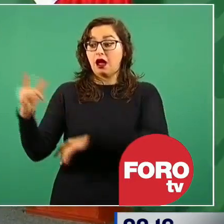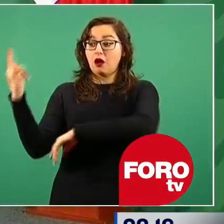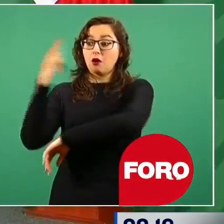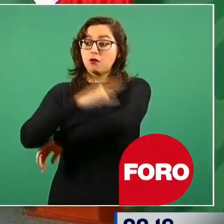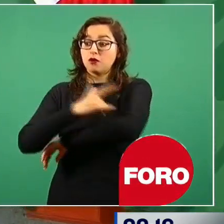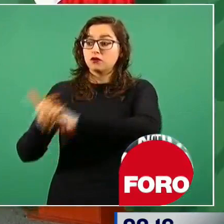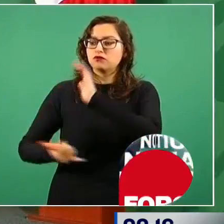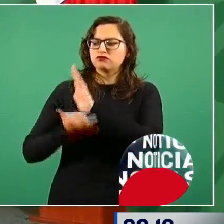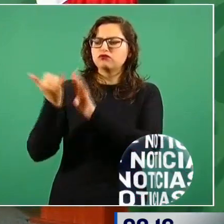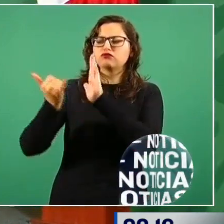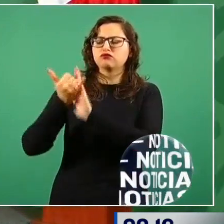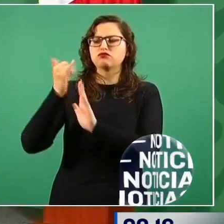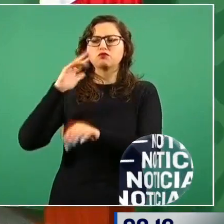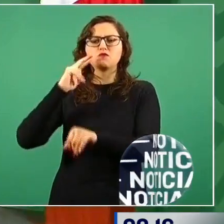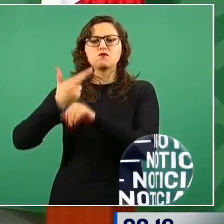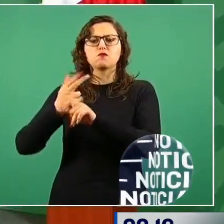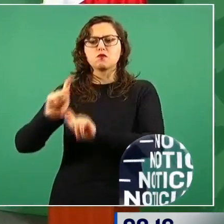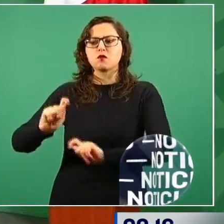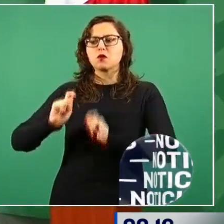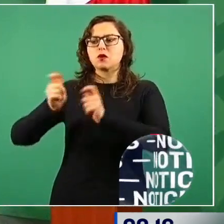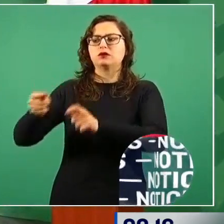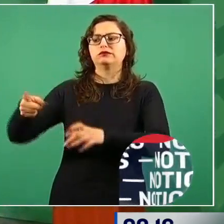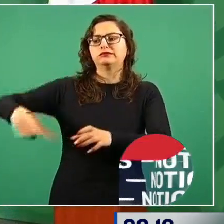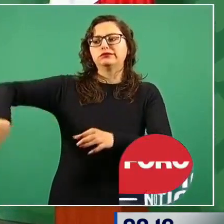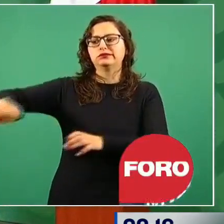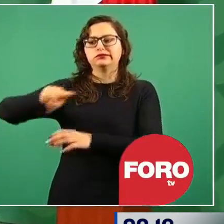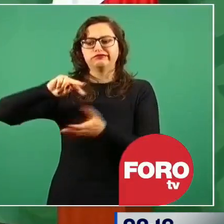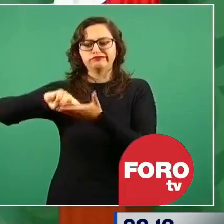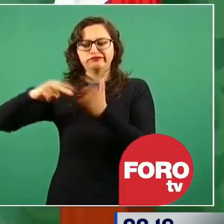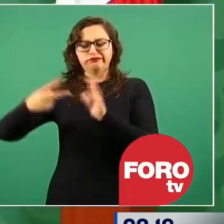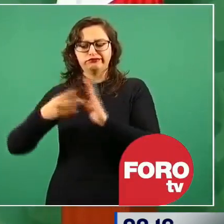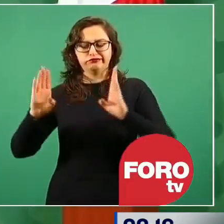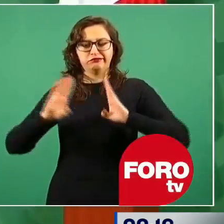ser unos profesionales.